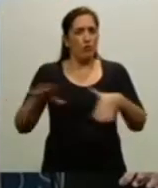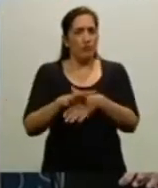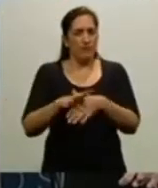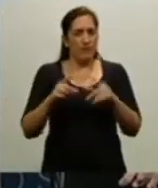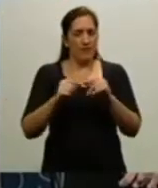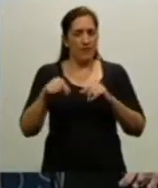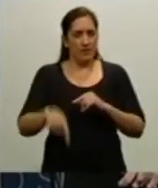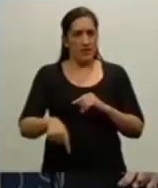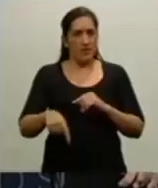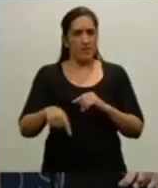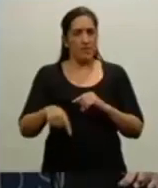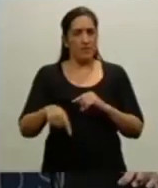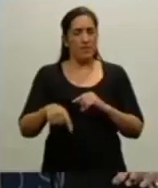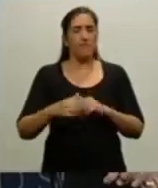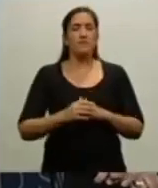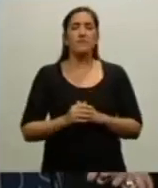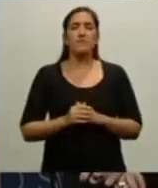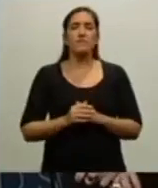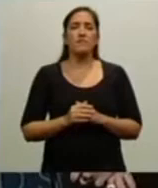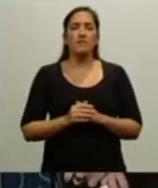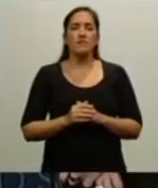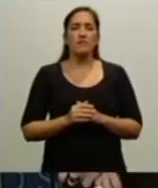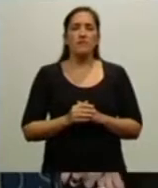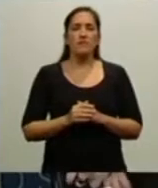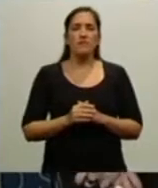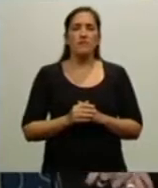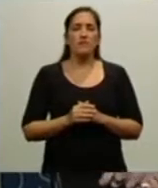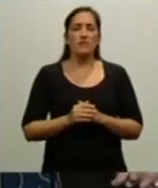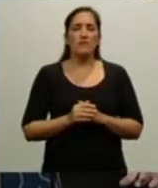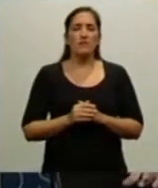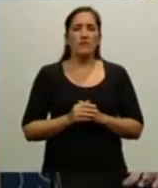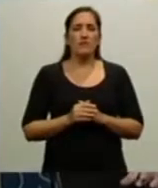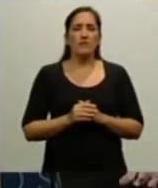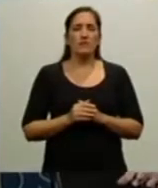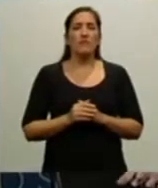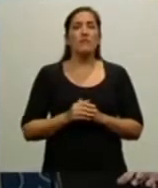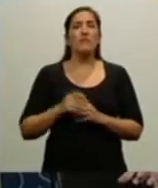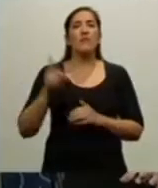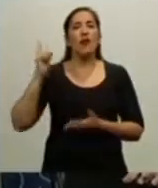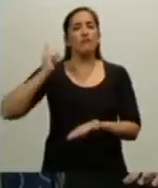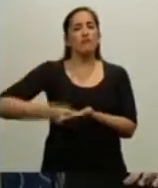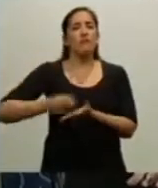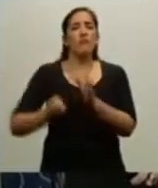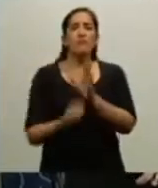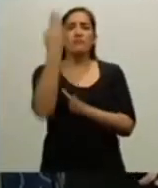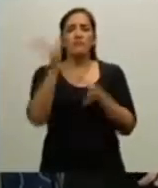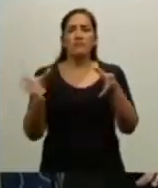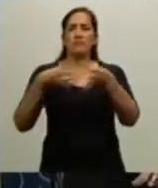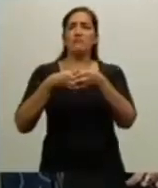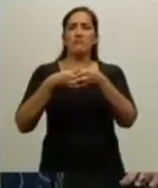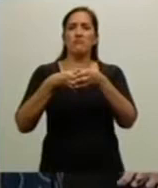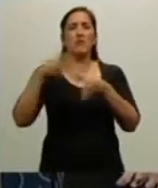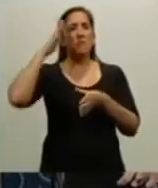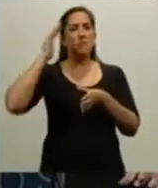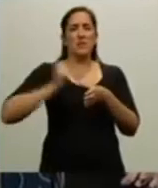no solamente se ordenaba la creación de la comandancia general y